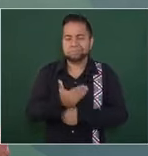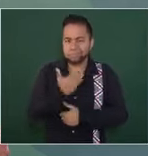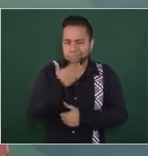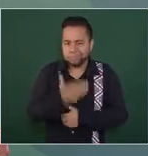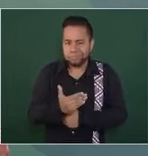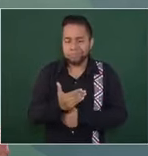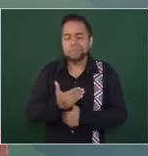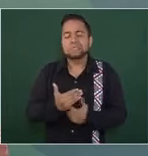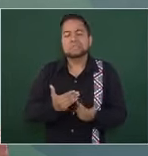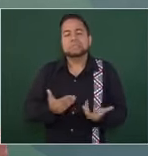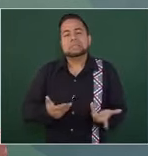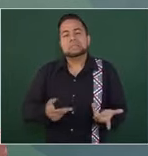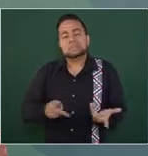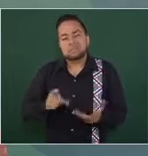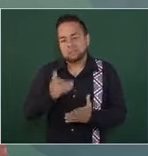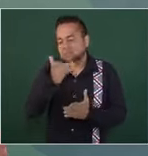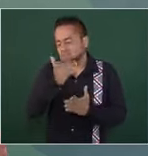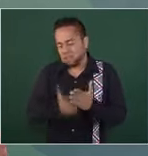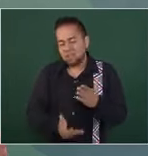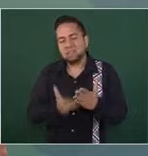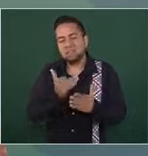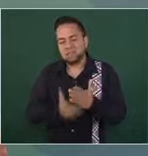falta